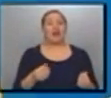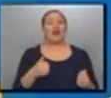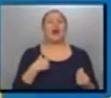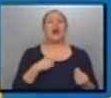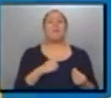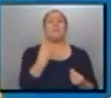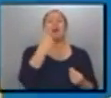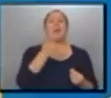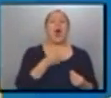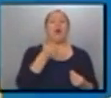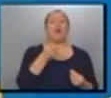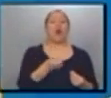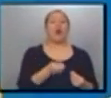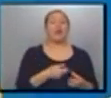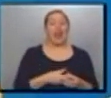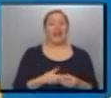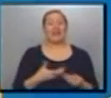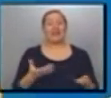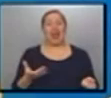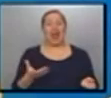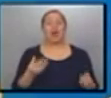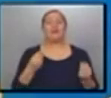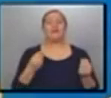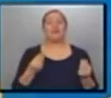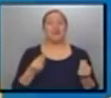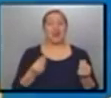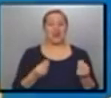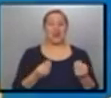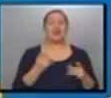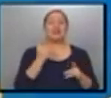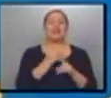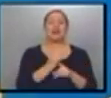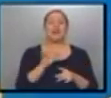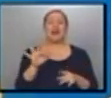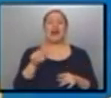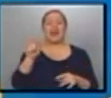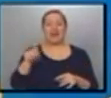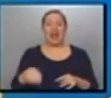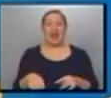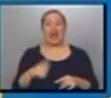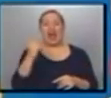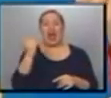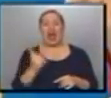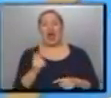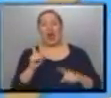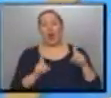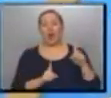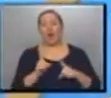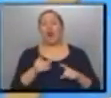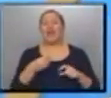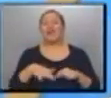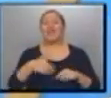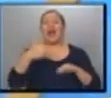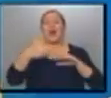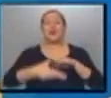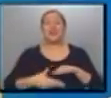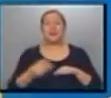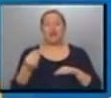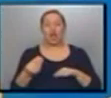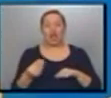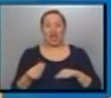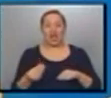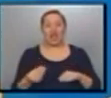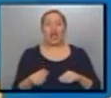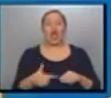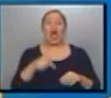primera cuota. Claro, vieron que a veces en los cajeros automáticos le aparecen a uno lo que está por vencer. Pero como